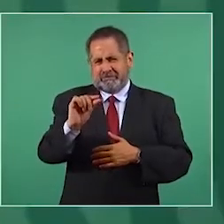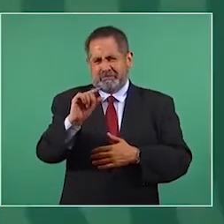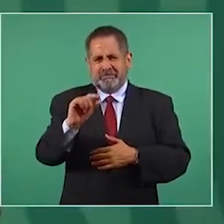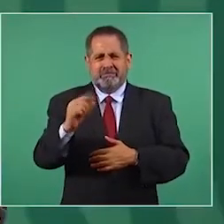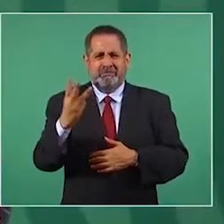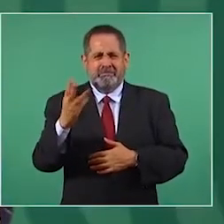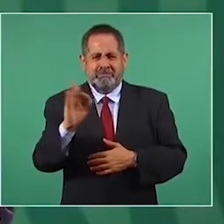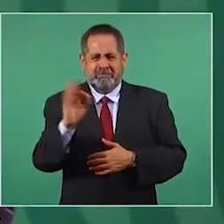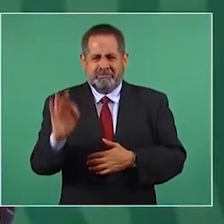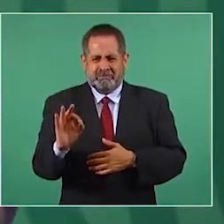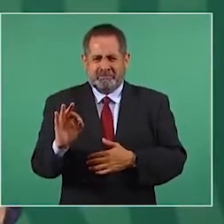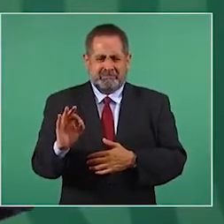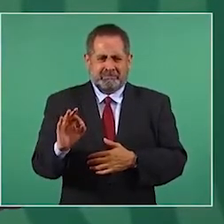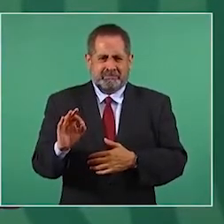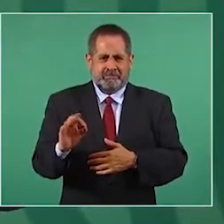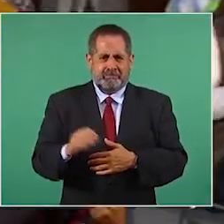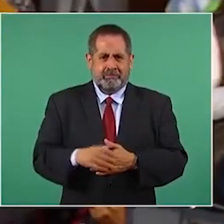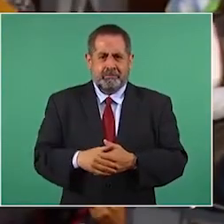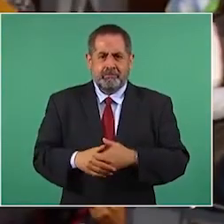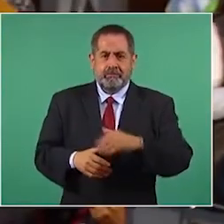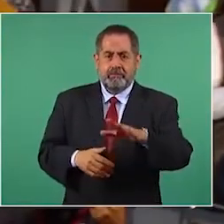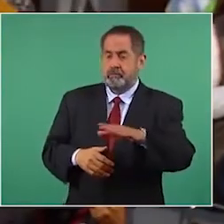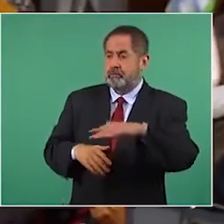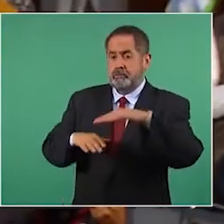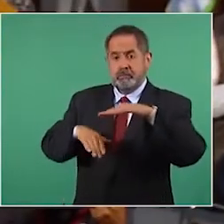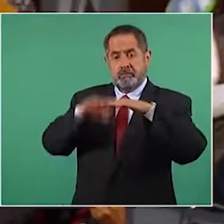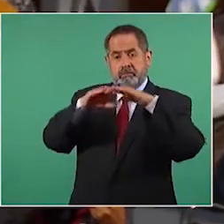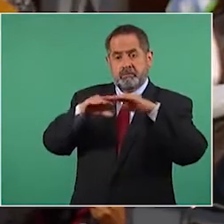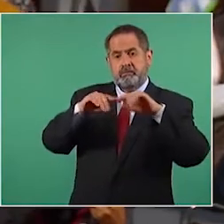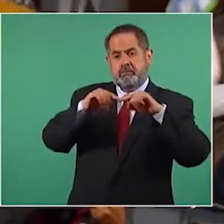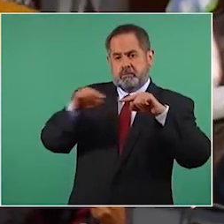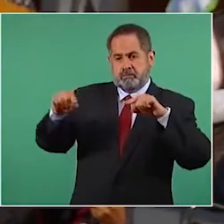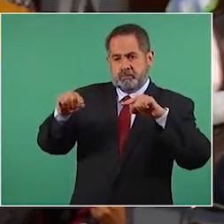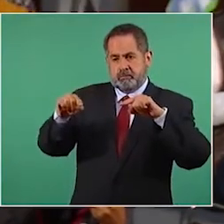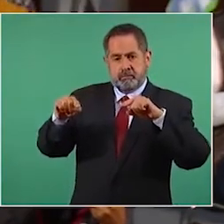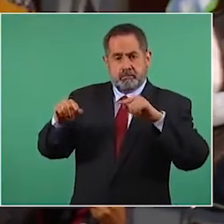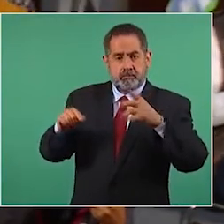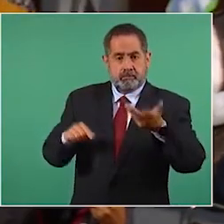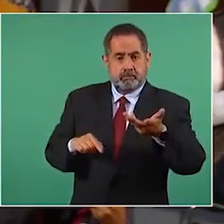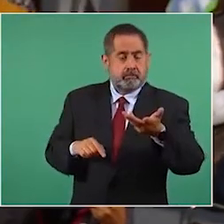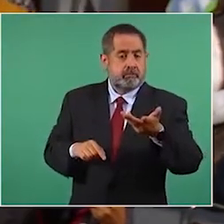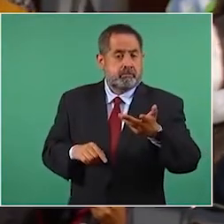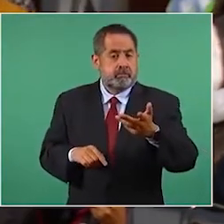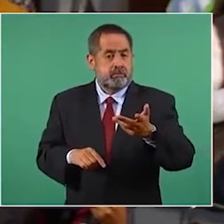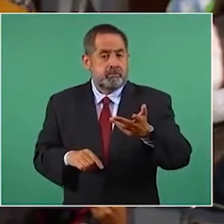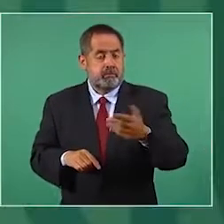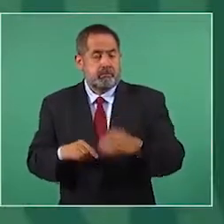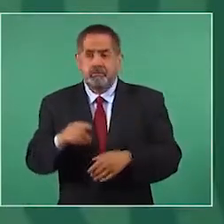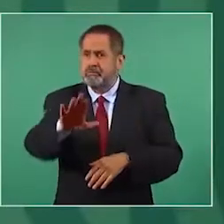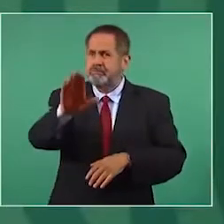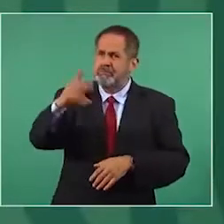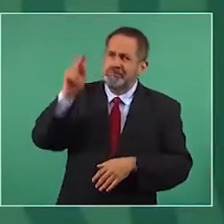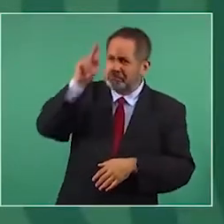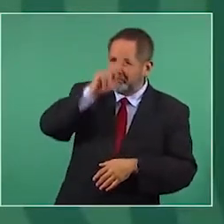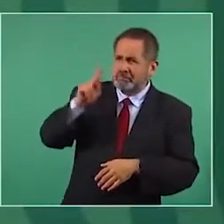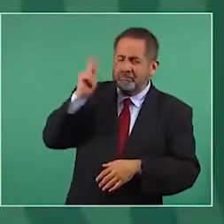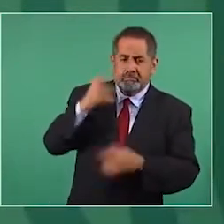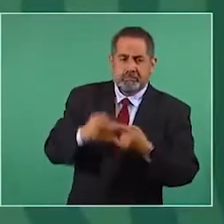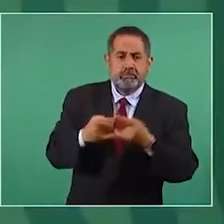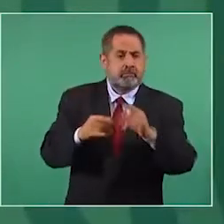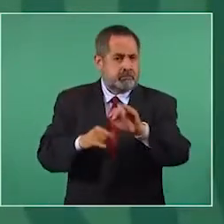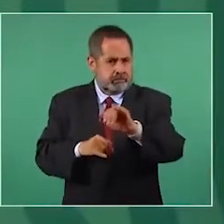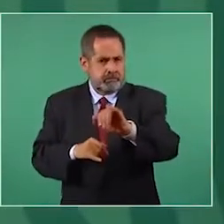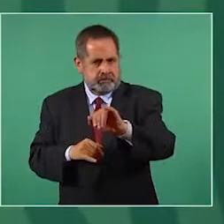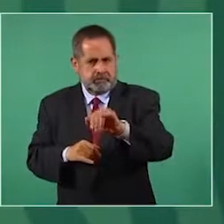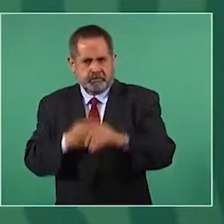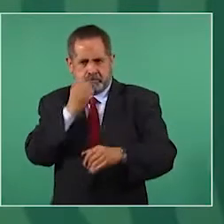del 3 por ciento. Pero es que lo ha mantenido hasta arriba, o sea, es una de las peores cifras que ha habido. Ahora lo vemos,